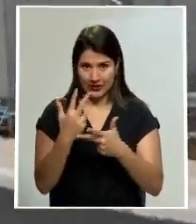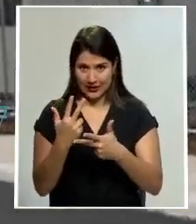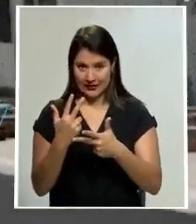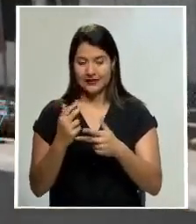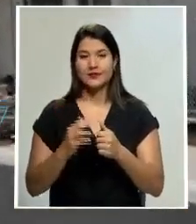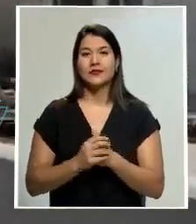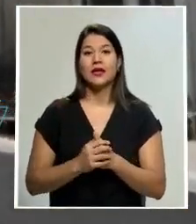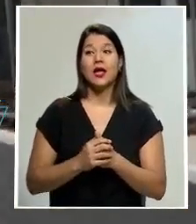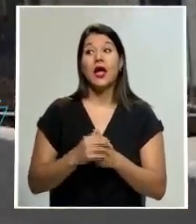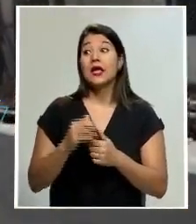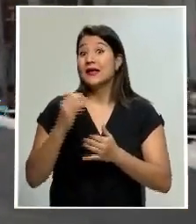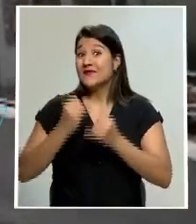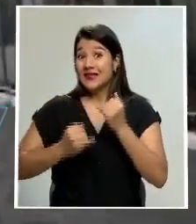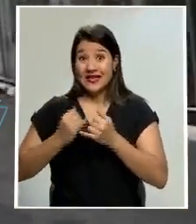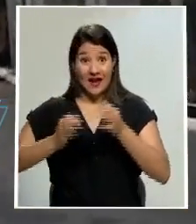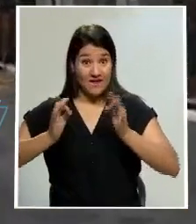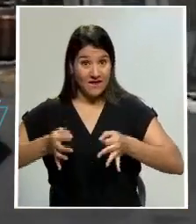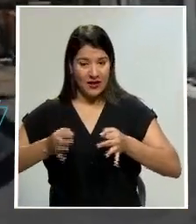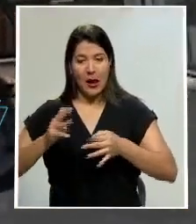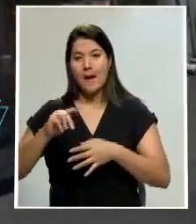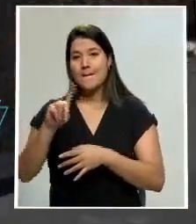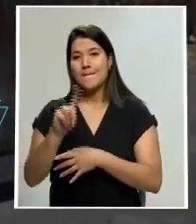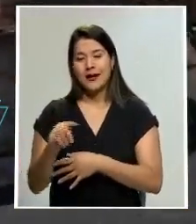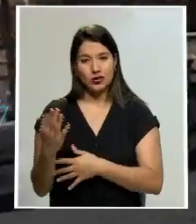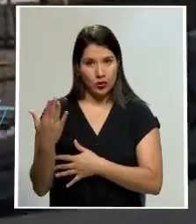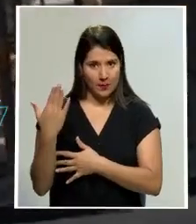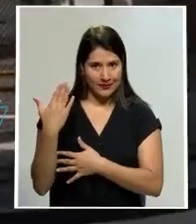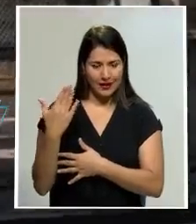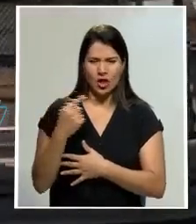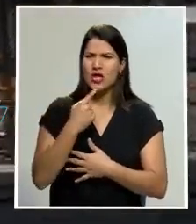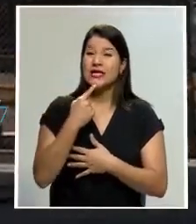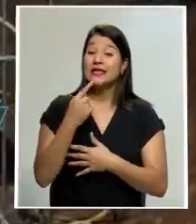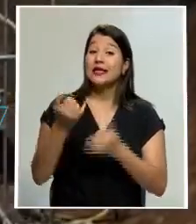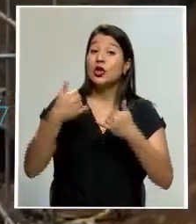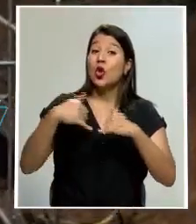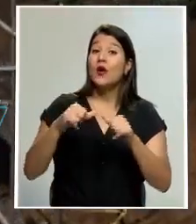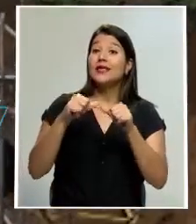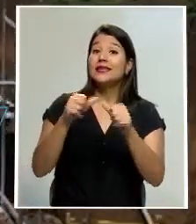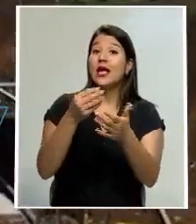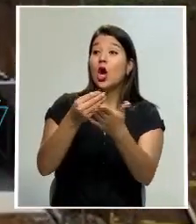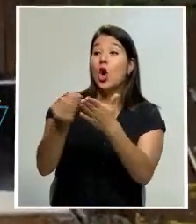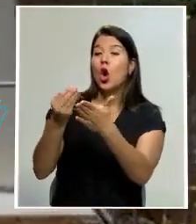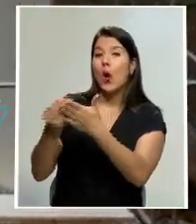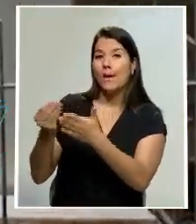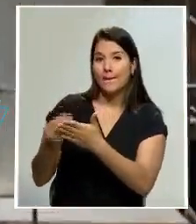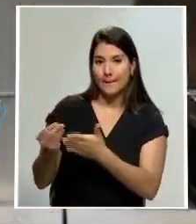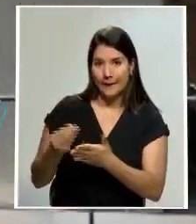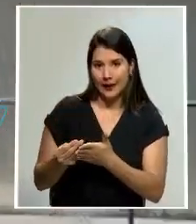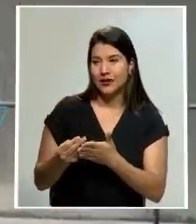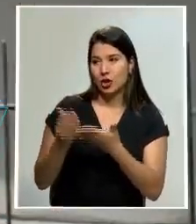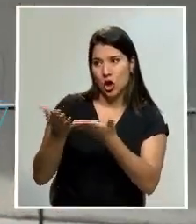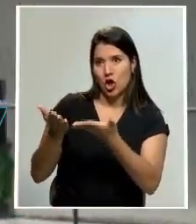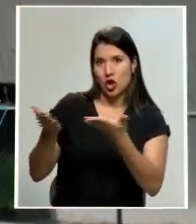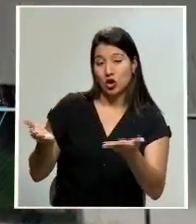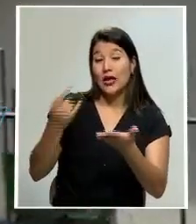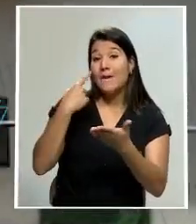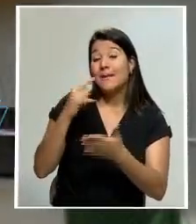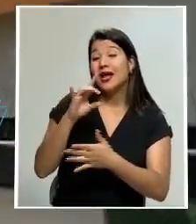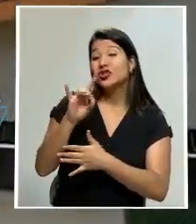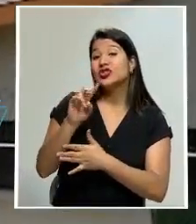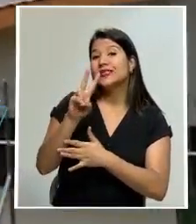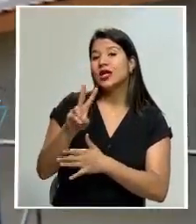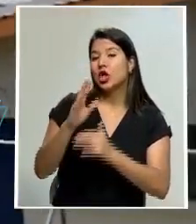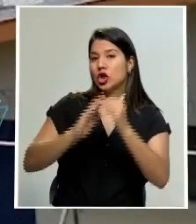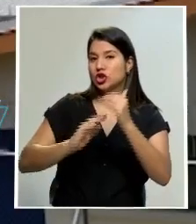Para esa fecha, Justicia argumentó que se encontraban equipando los 82 edificios que componen el centro, pero principalmente